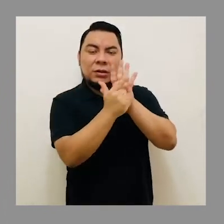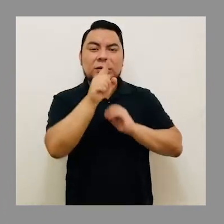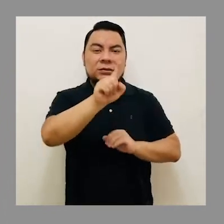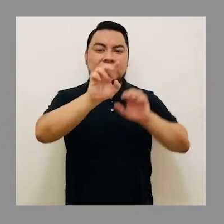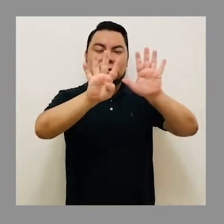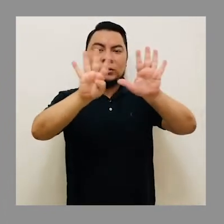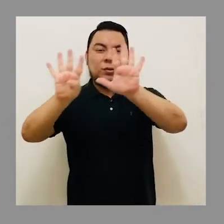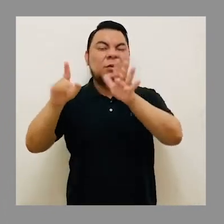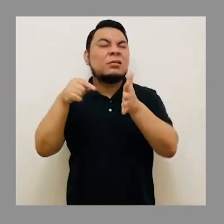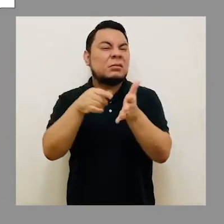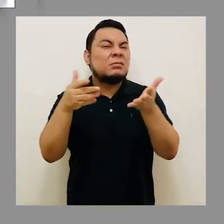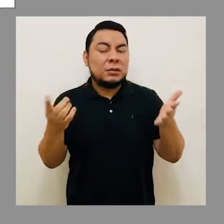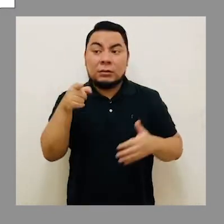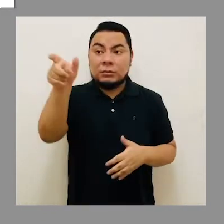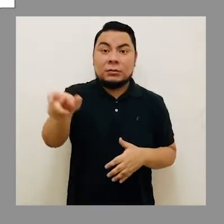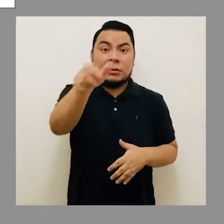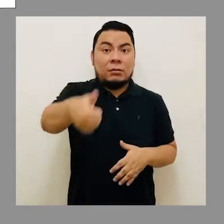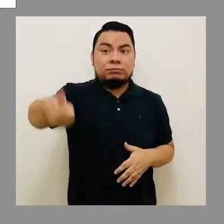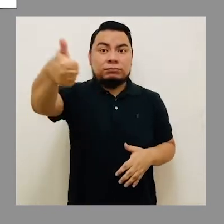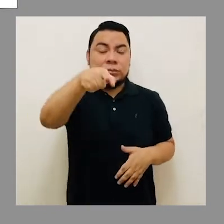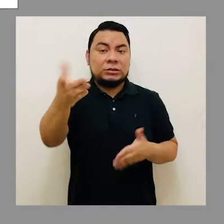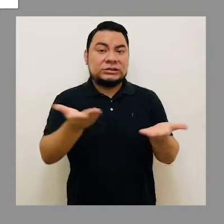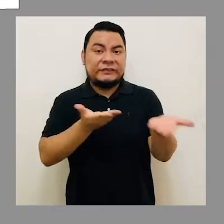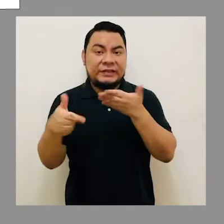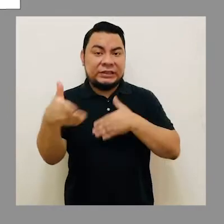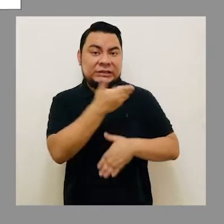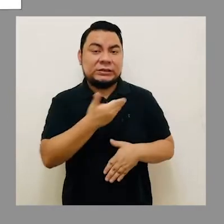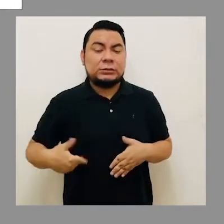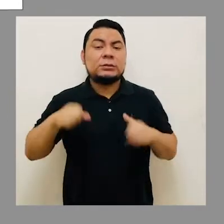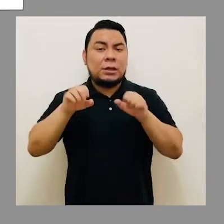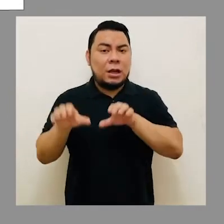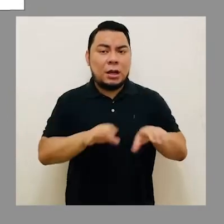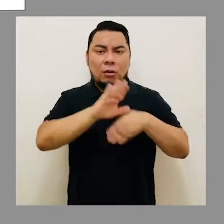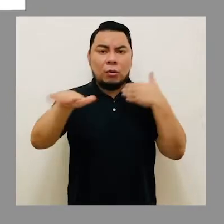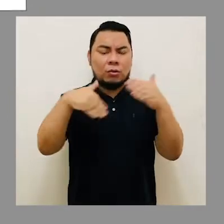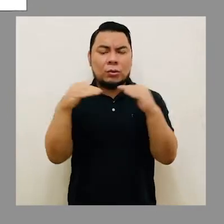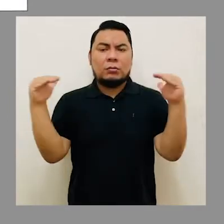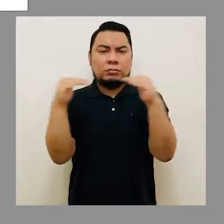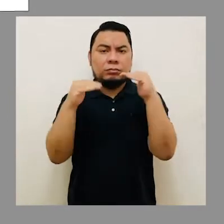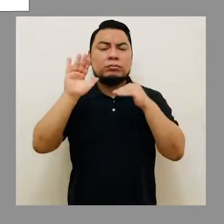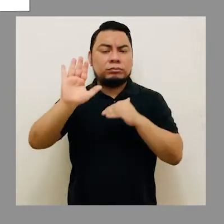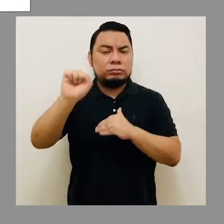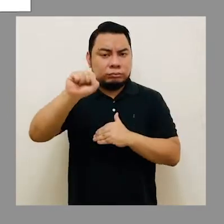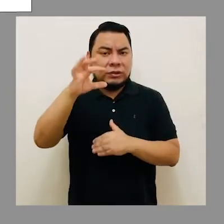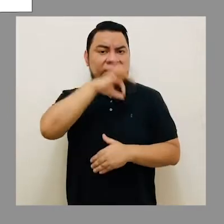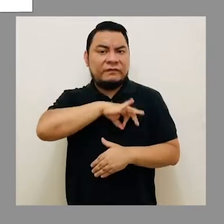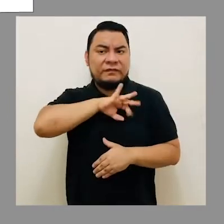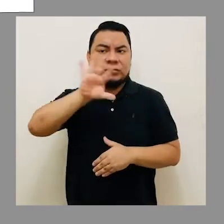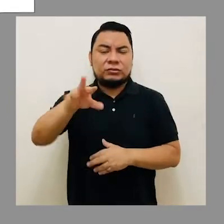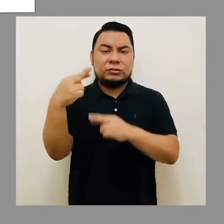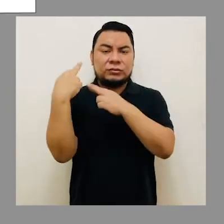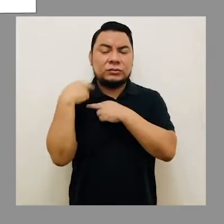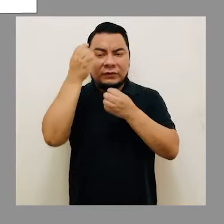Supremo 199 para que las y los funcionarios y servidores públicos actúen con absoluta neutralidad en el ejercicio de sus